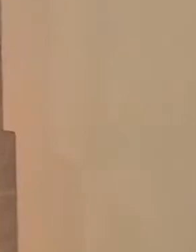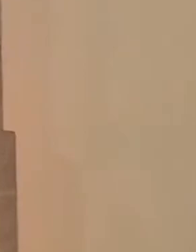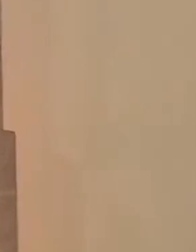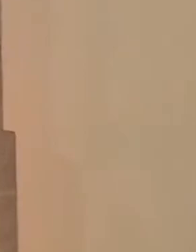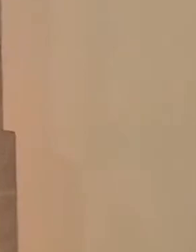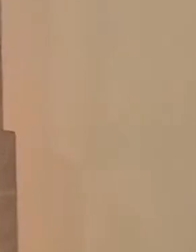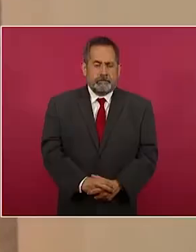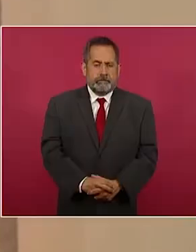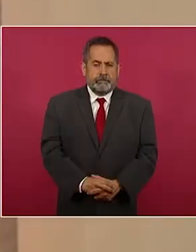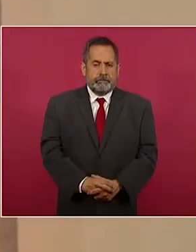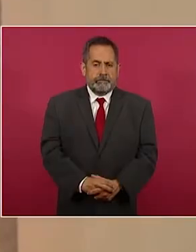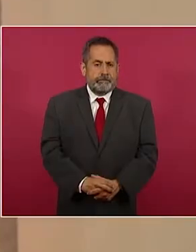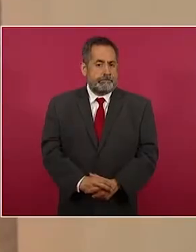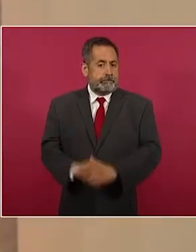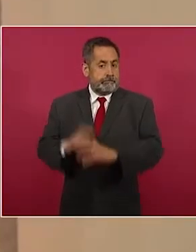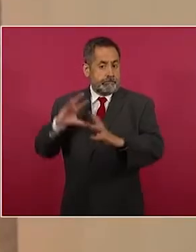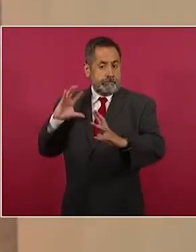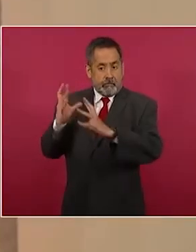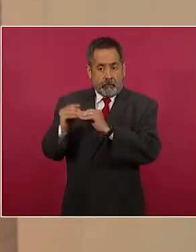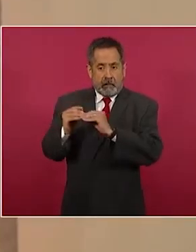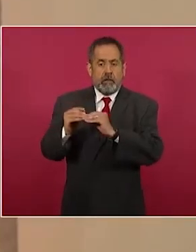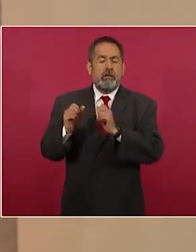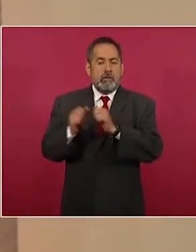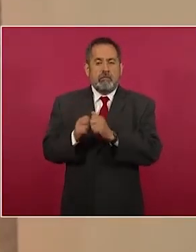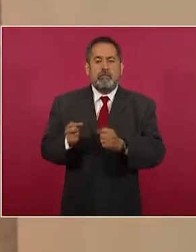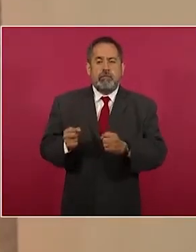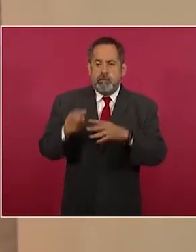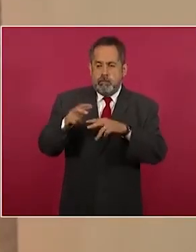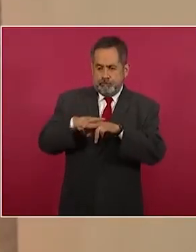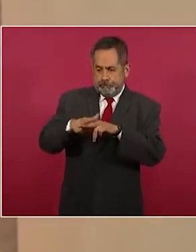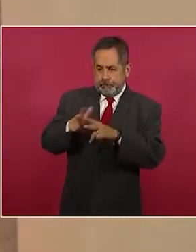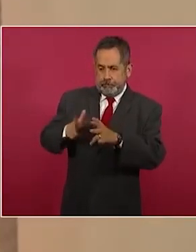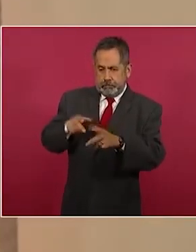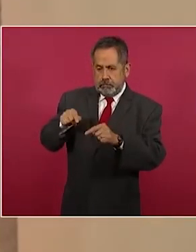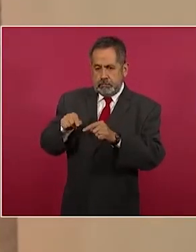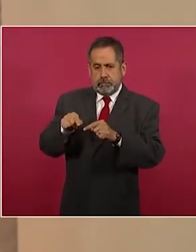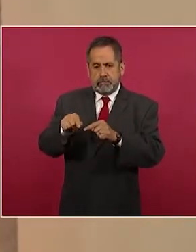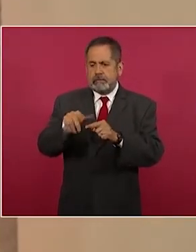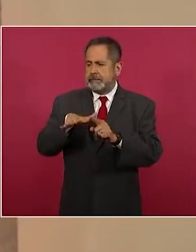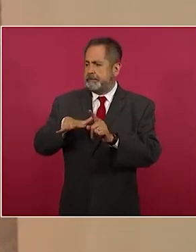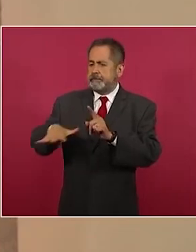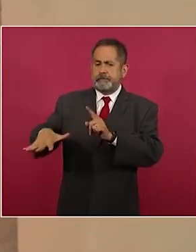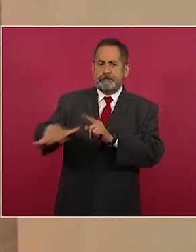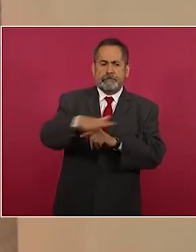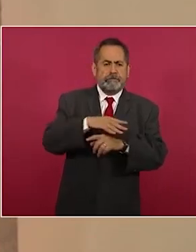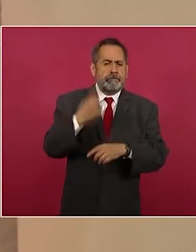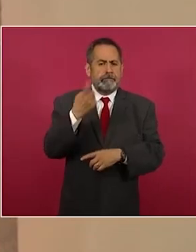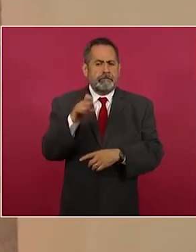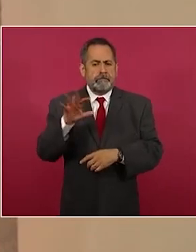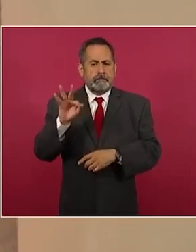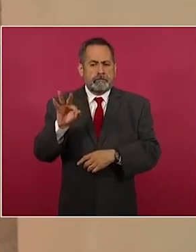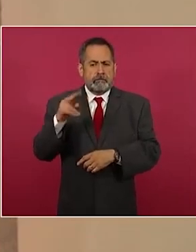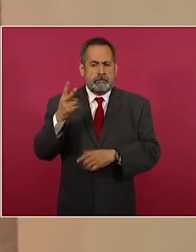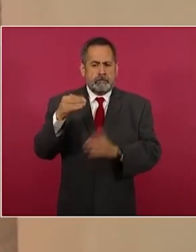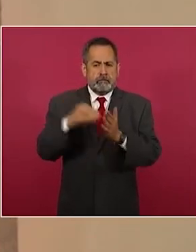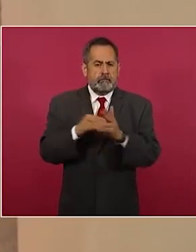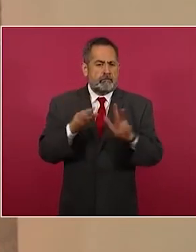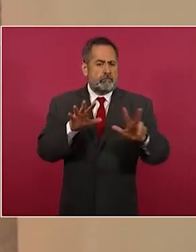el programa a lo largo del Tren Maya está reforestando 142 mil